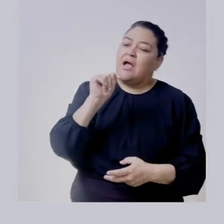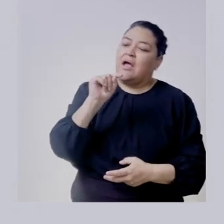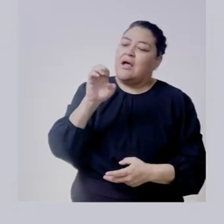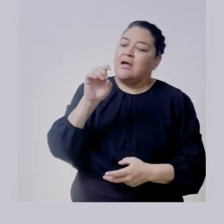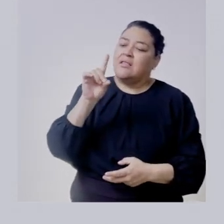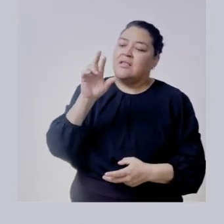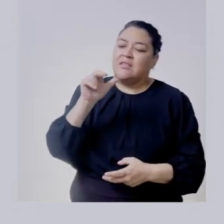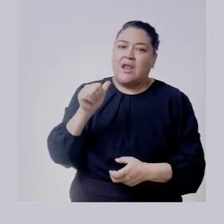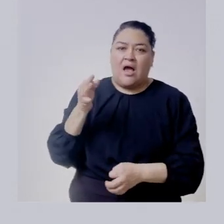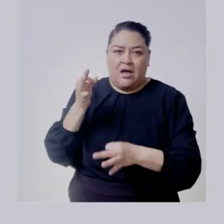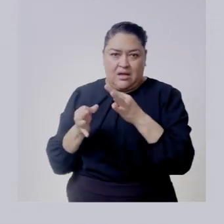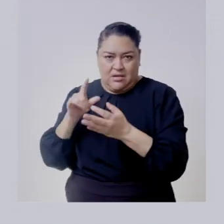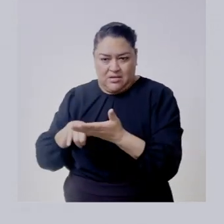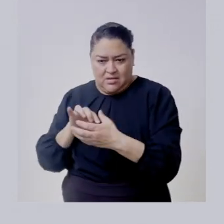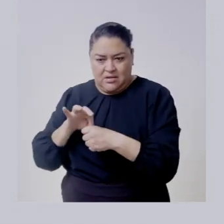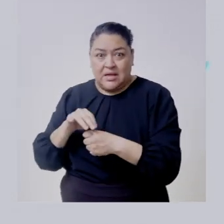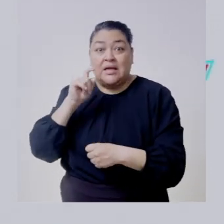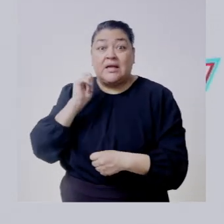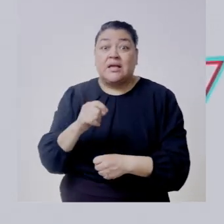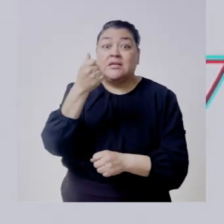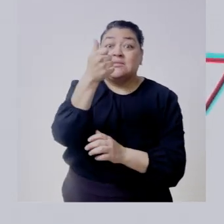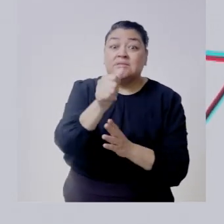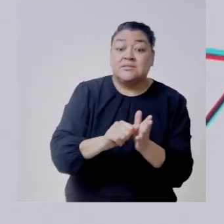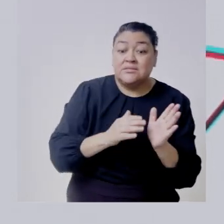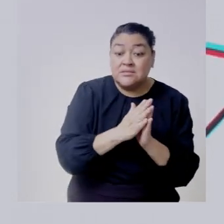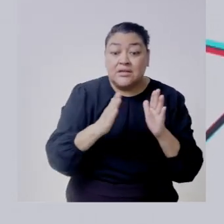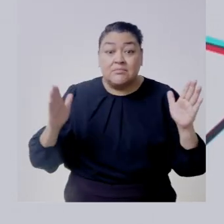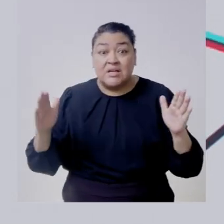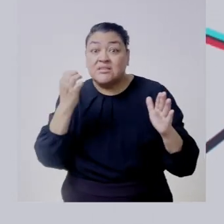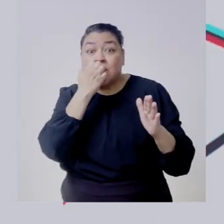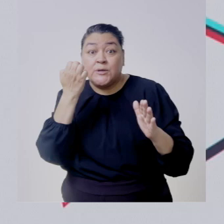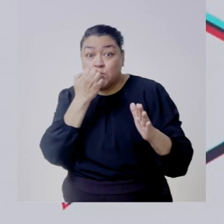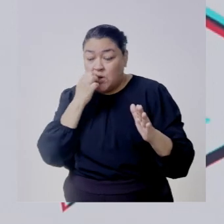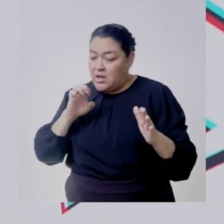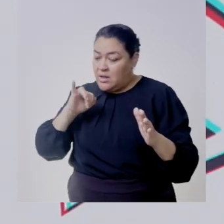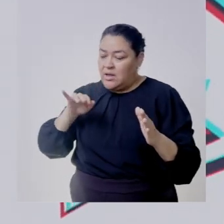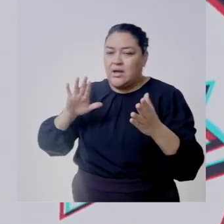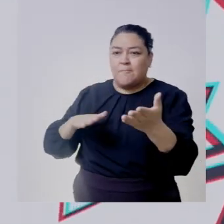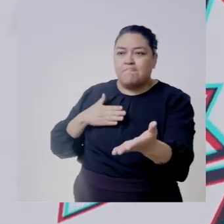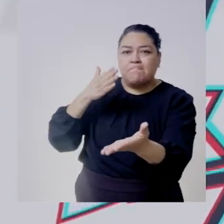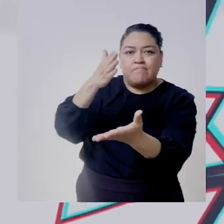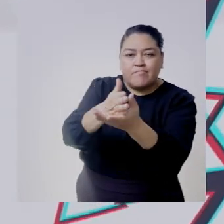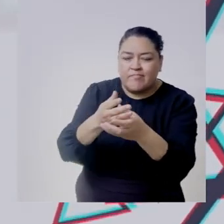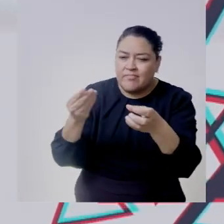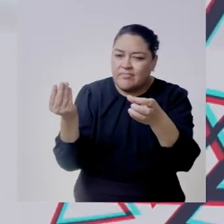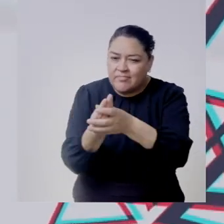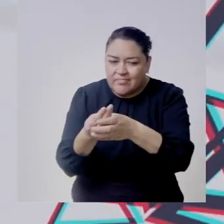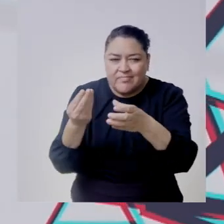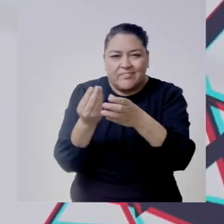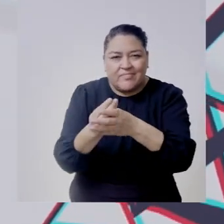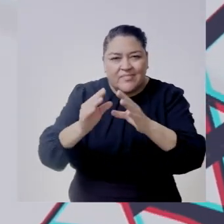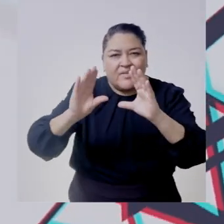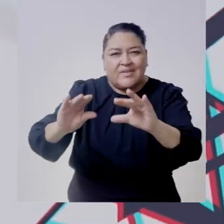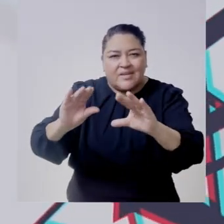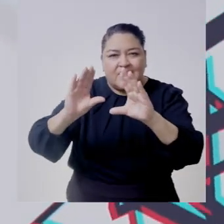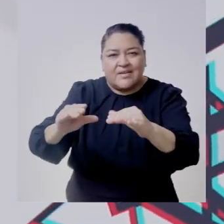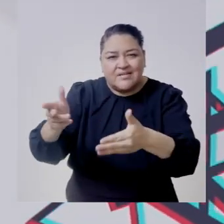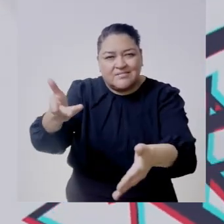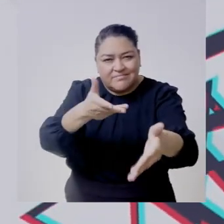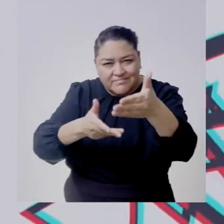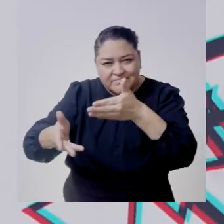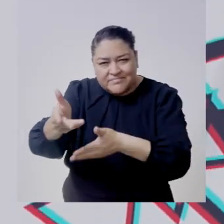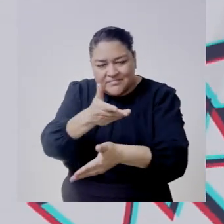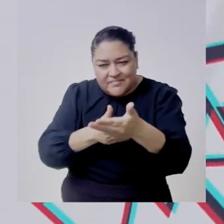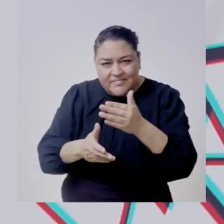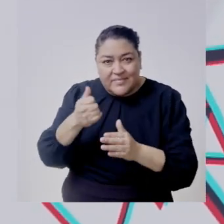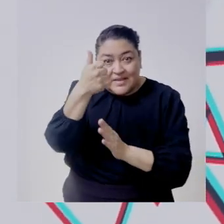tribunal electoral esto es que durante un semestre la escuela judicial electoral está con los chavos